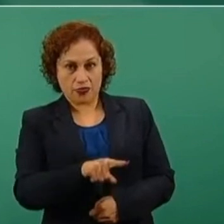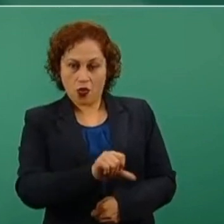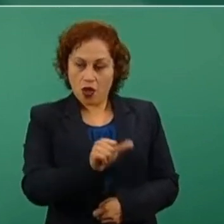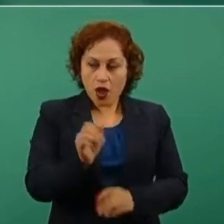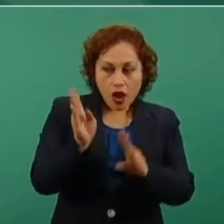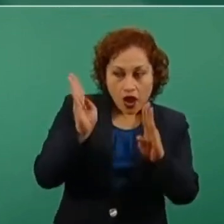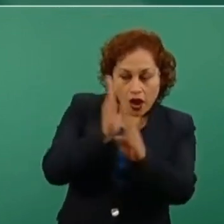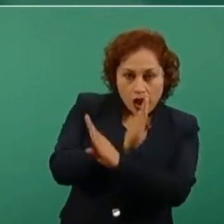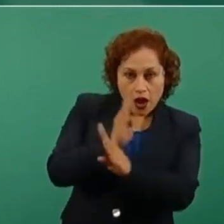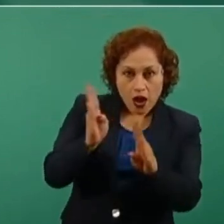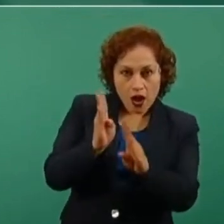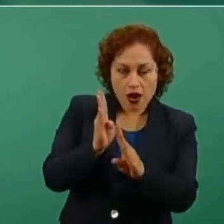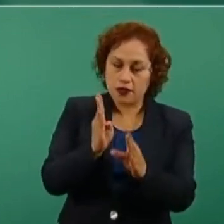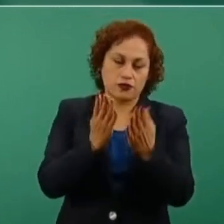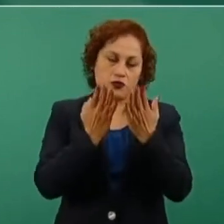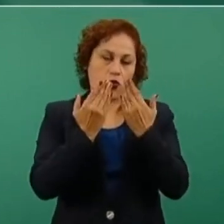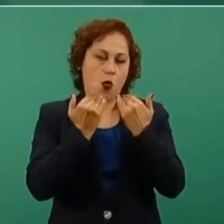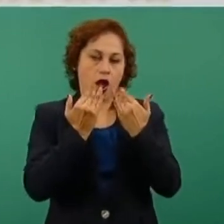pero sí